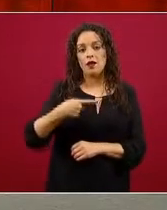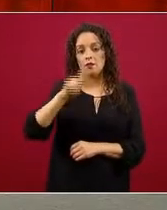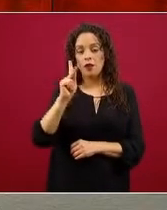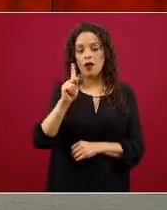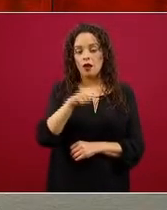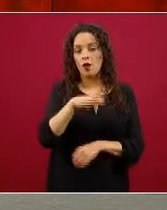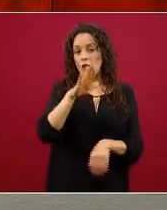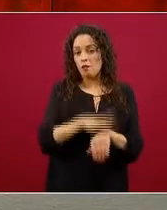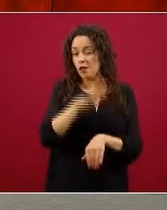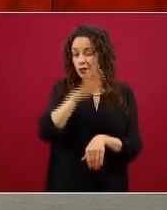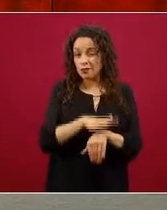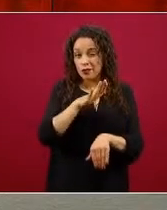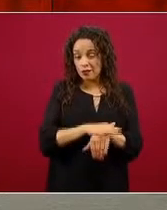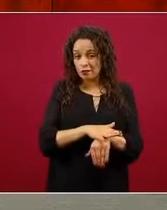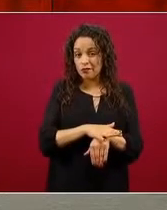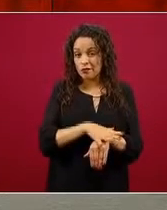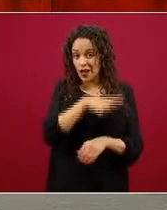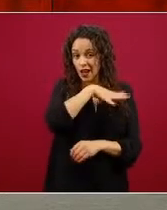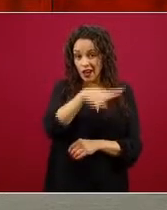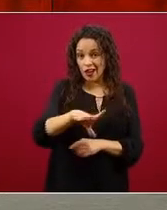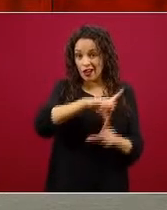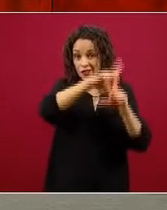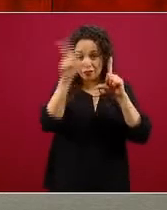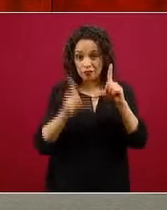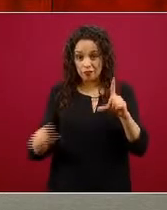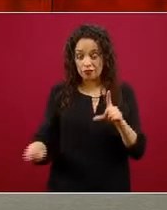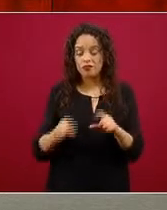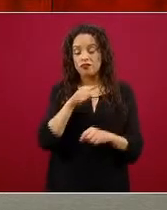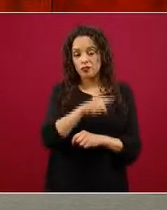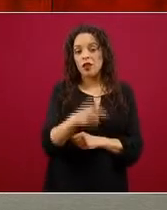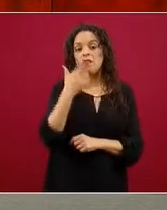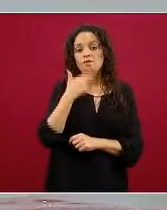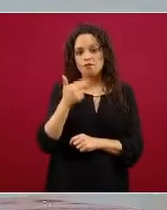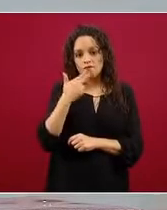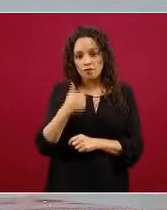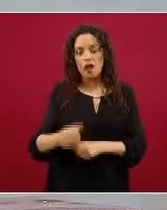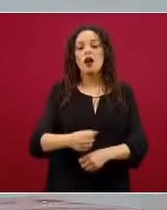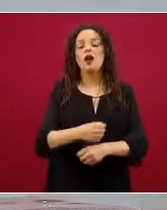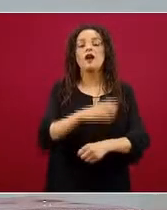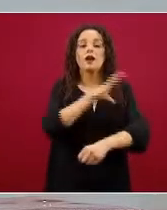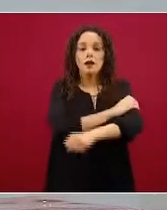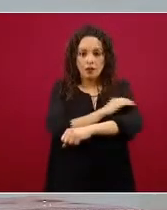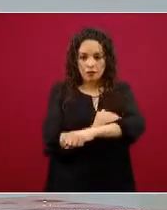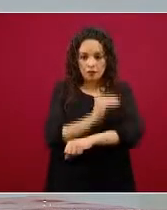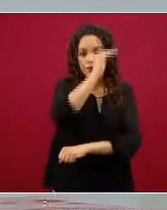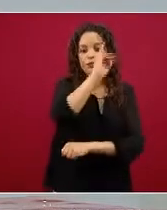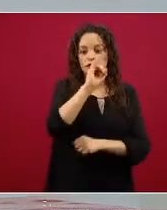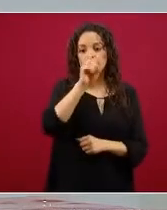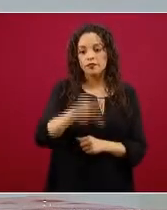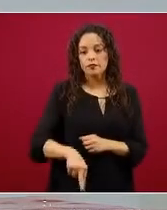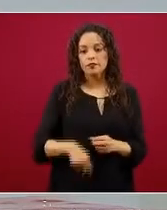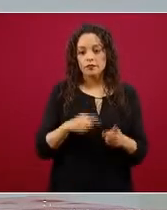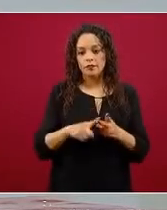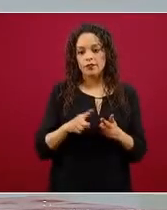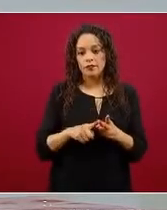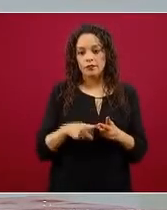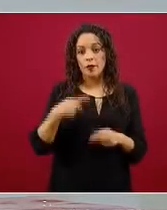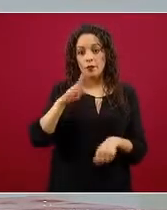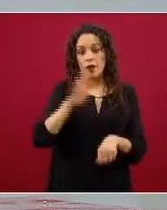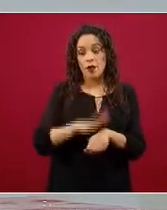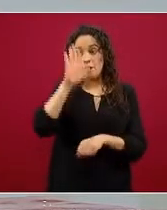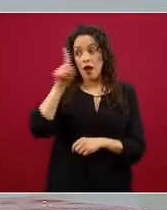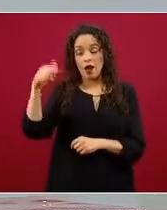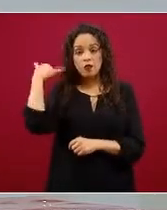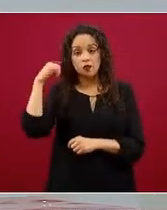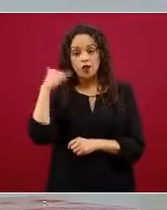diabetes, obesidad, hipertensión, por supuesto, y particularmente en Yucatán es la diabetes.